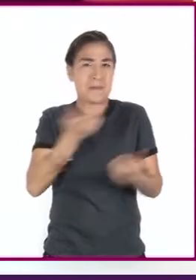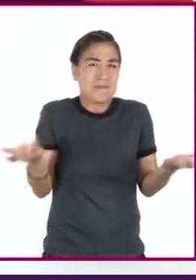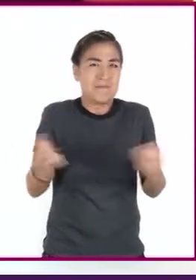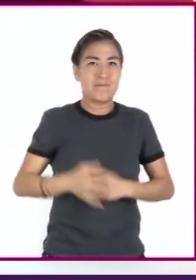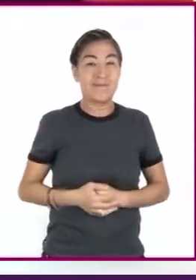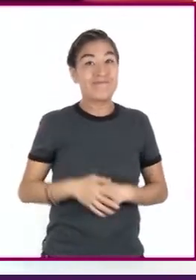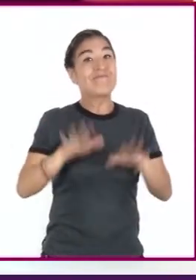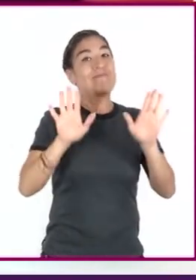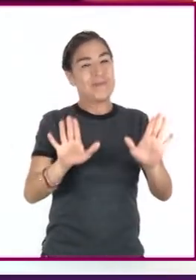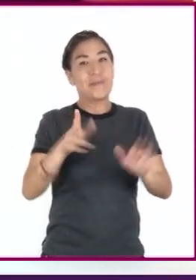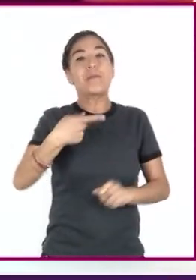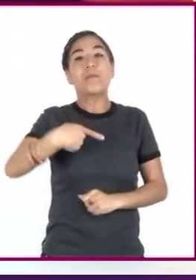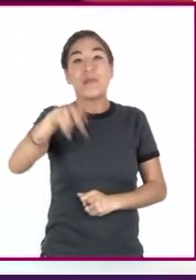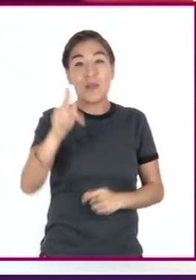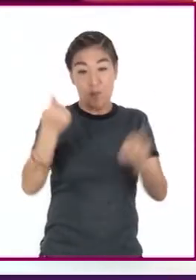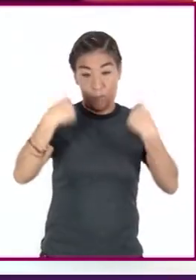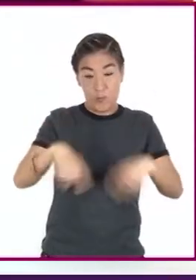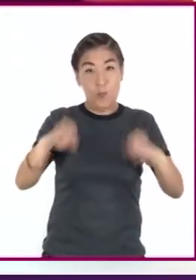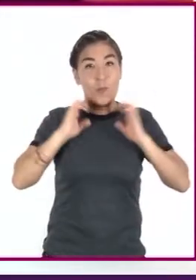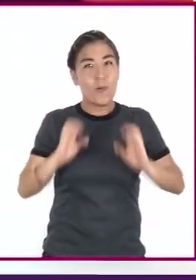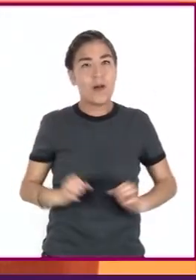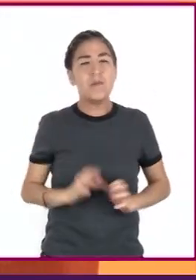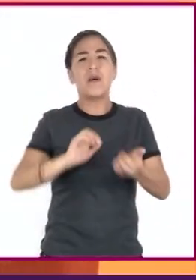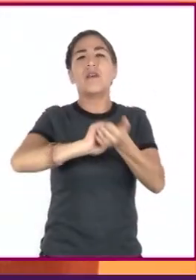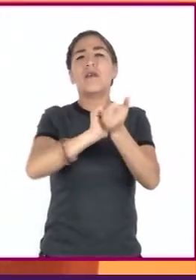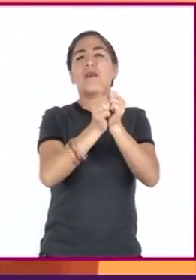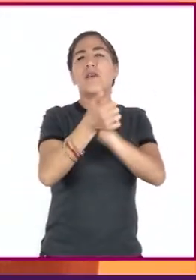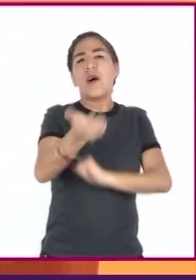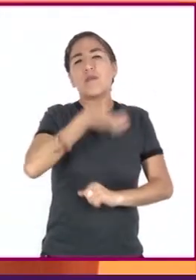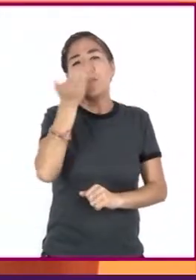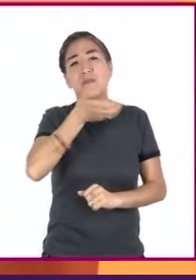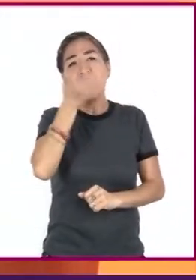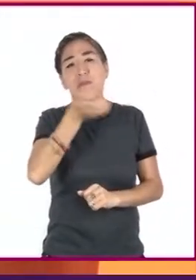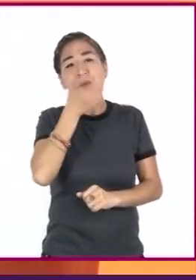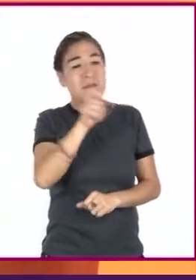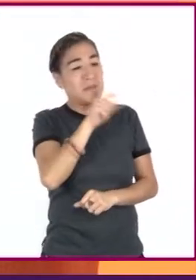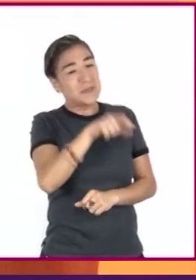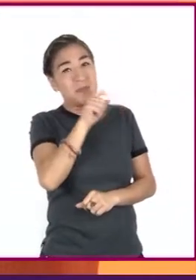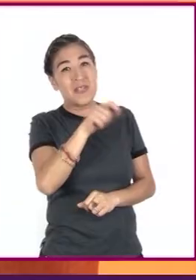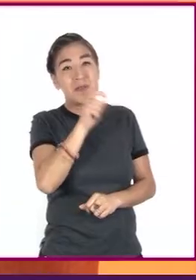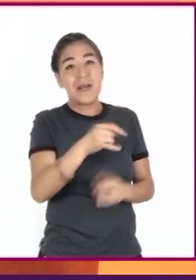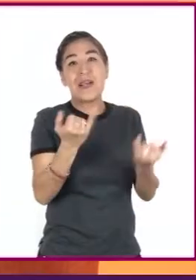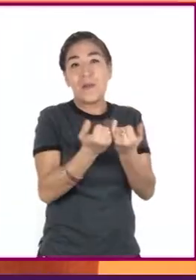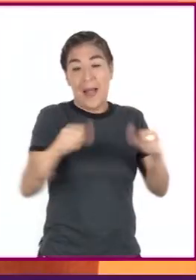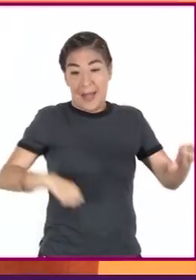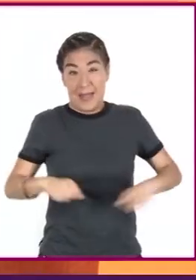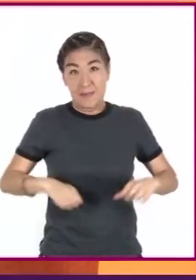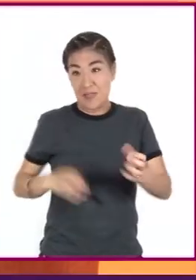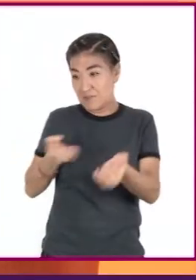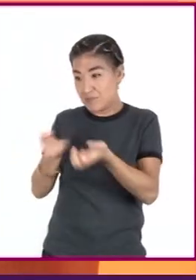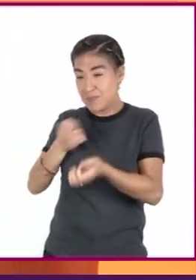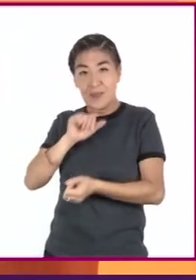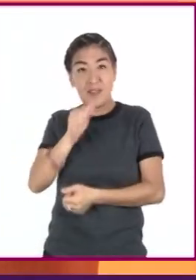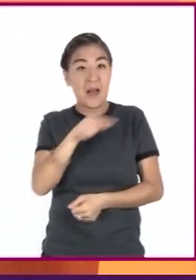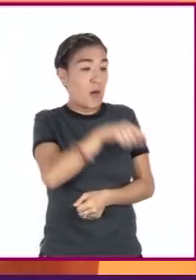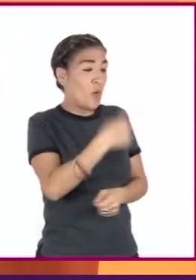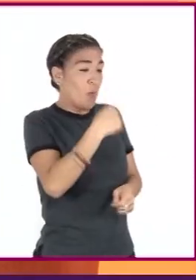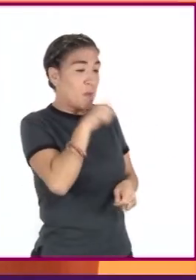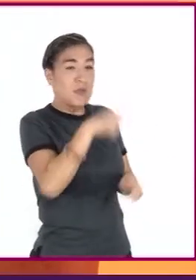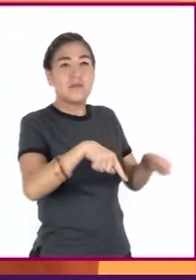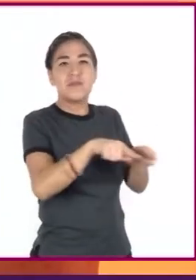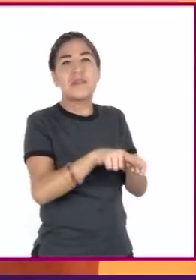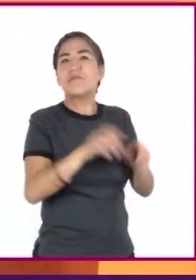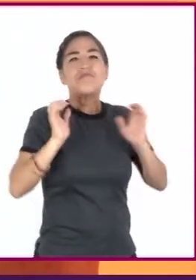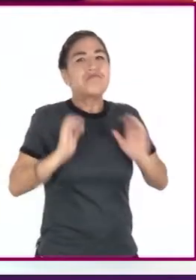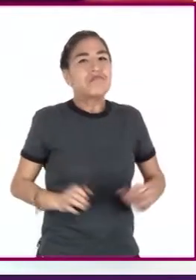Sin embargo, el cuerpo se acostumbra a ello. Y como no pasamos del umbral de la actividad física a realizar, no se refleja en el